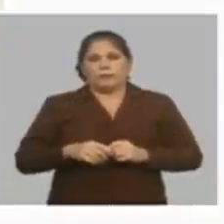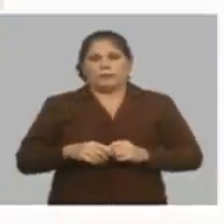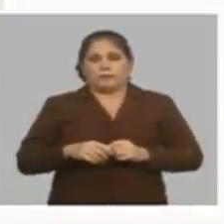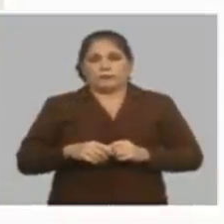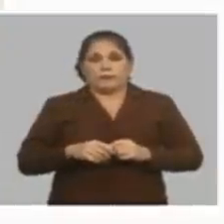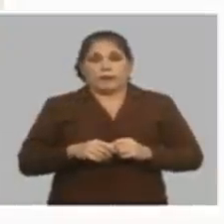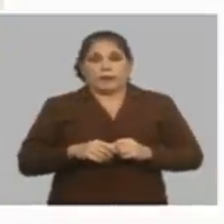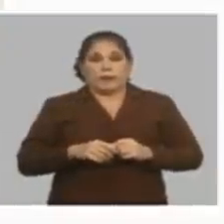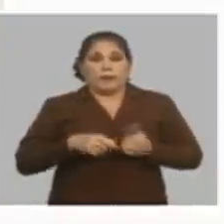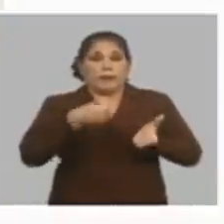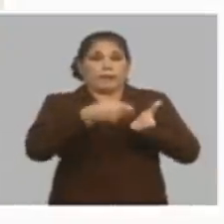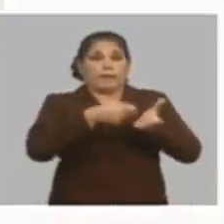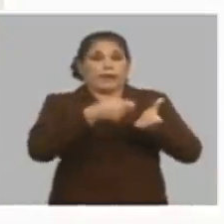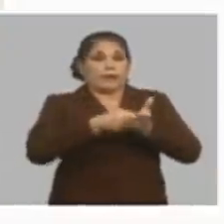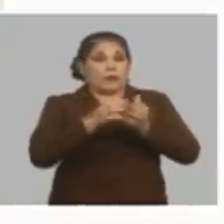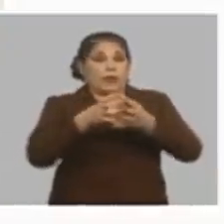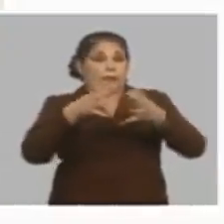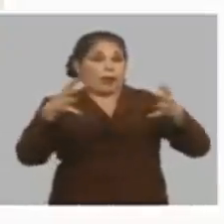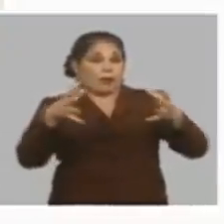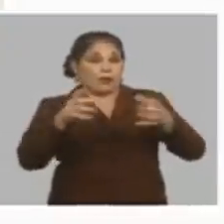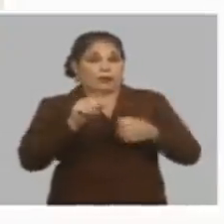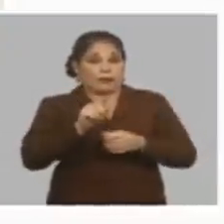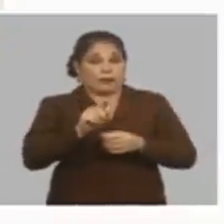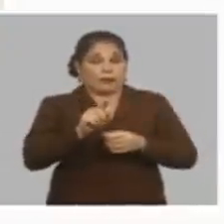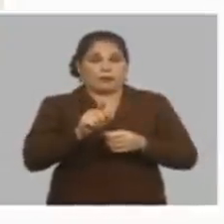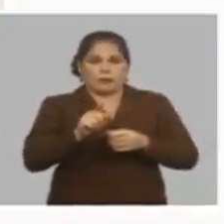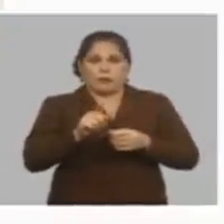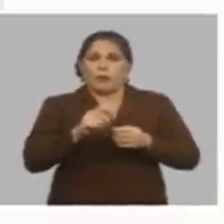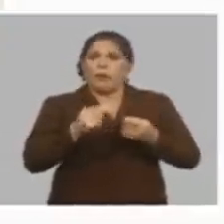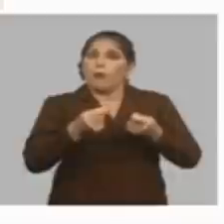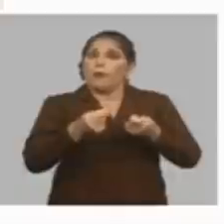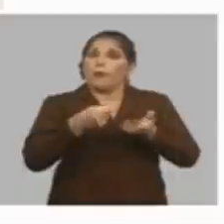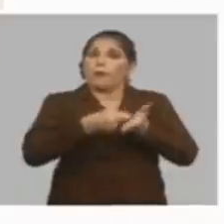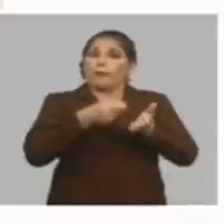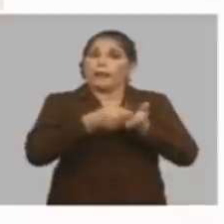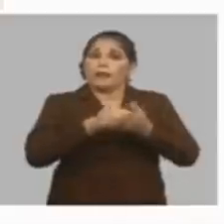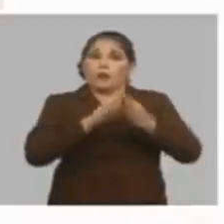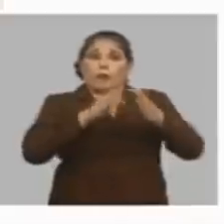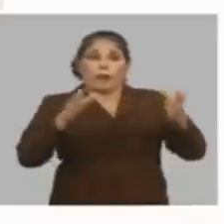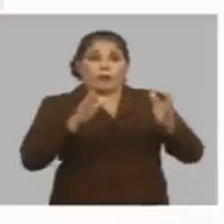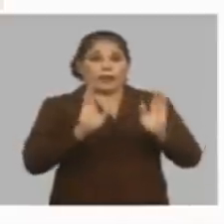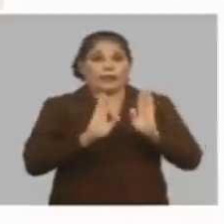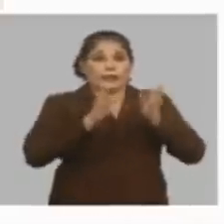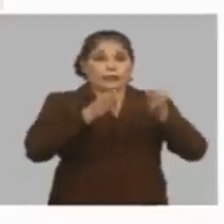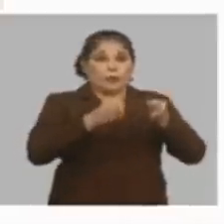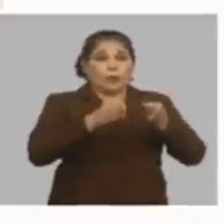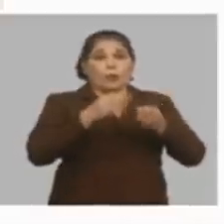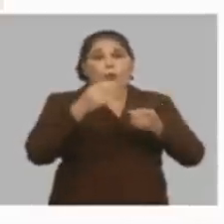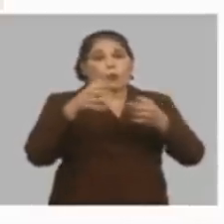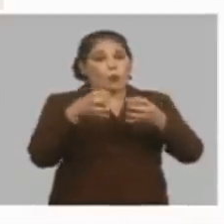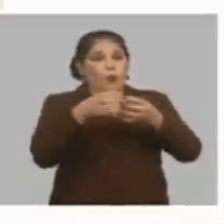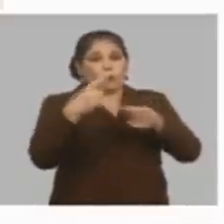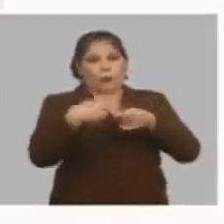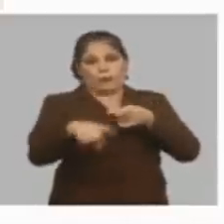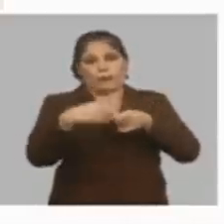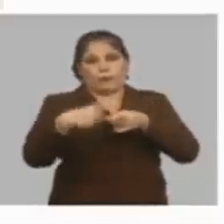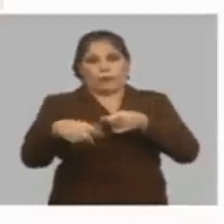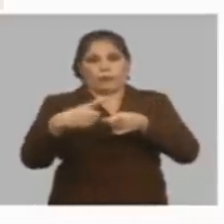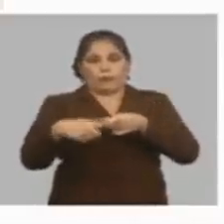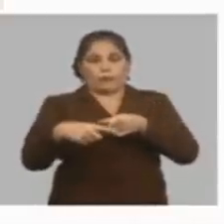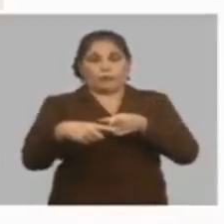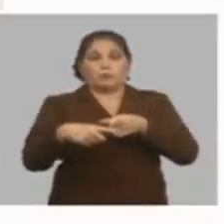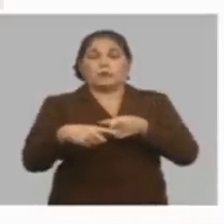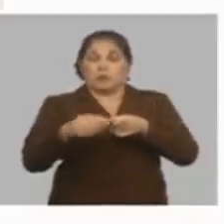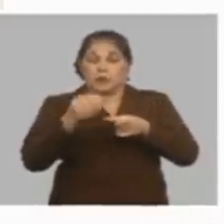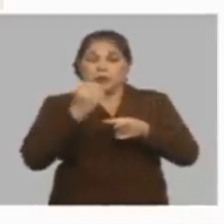precios mayoristas se van a formar precios mayoristas centralizados para un grupo de productos y